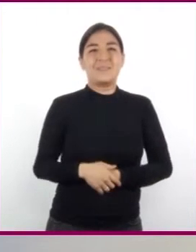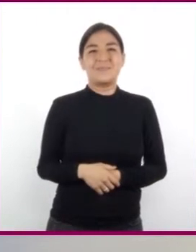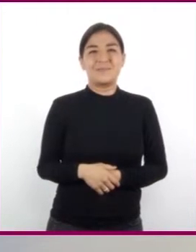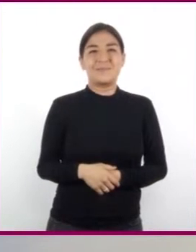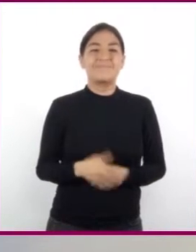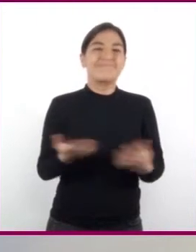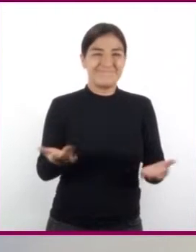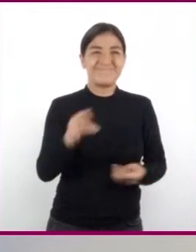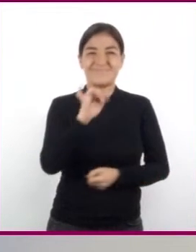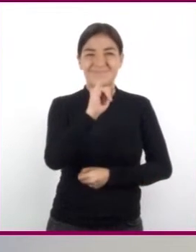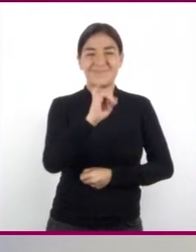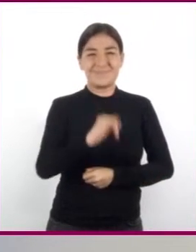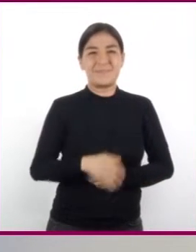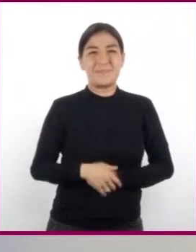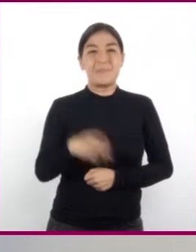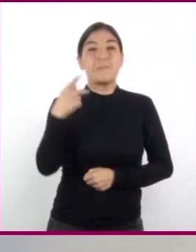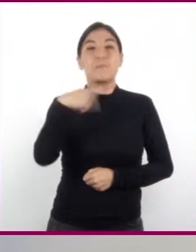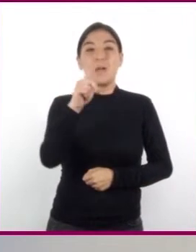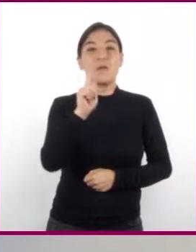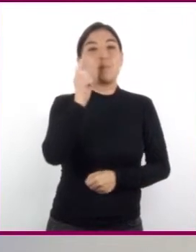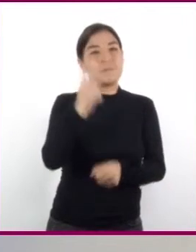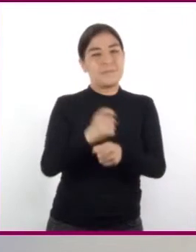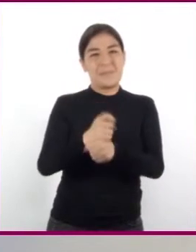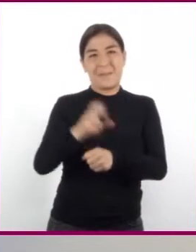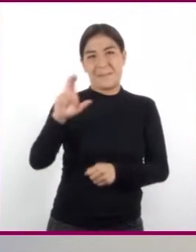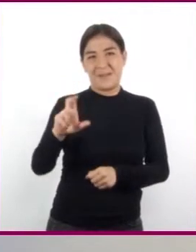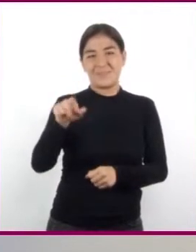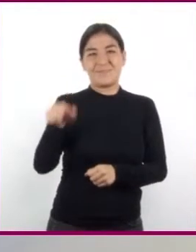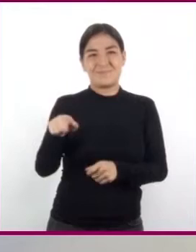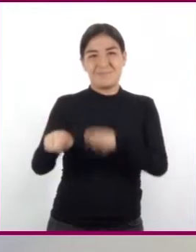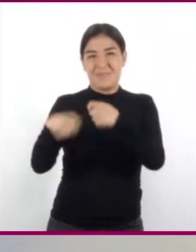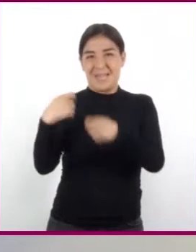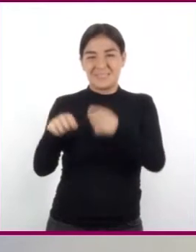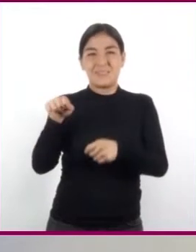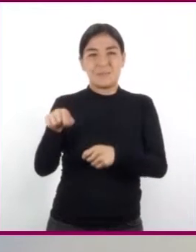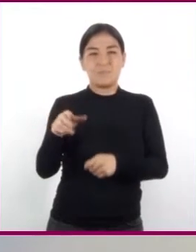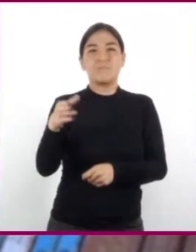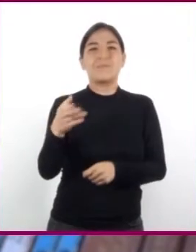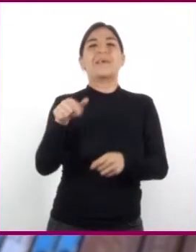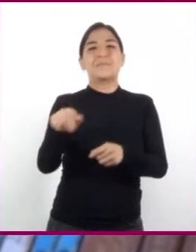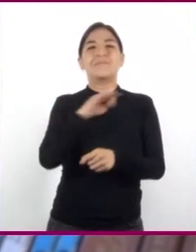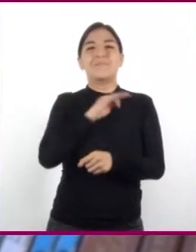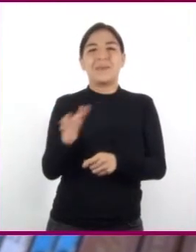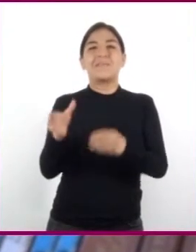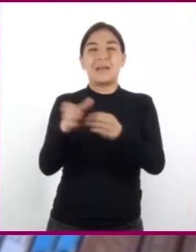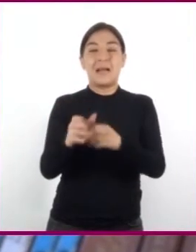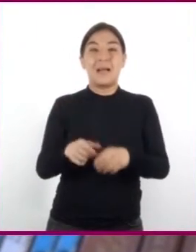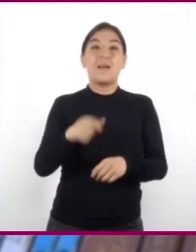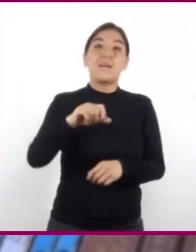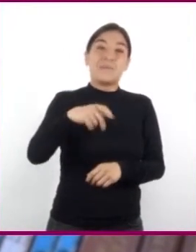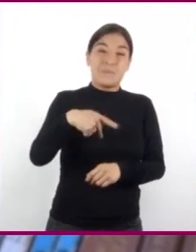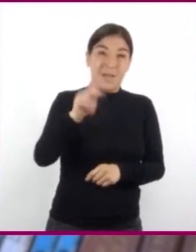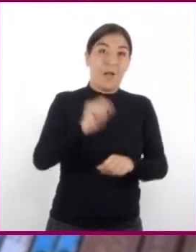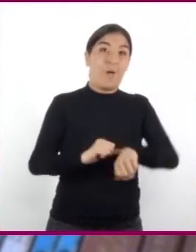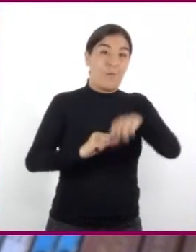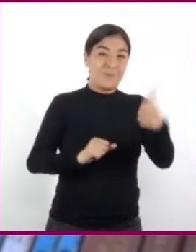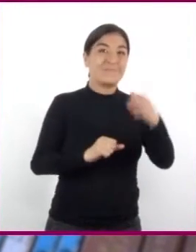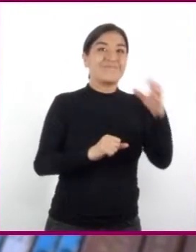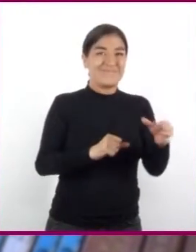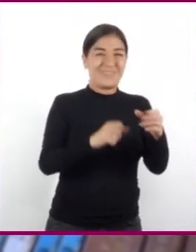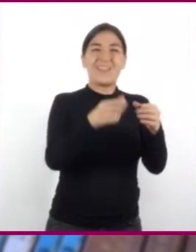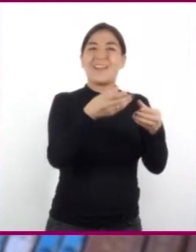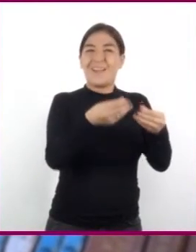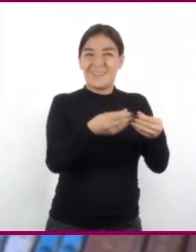Sí, pero solo al primer vaso, porque su material lo permite. En cambio, el unicel no.